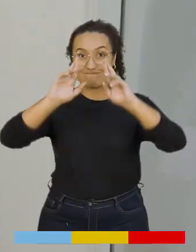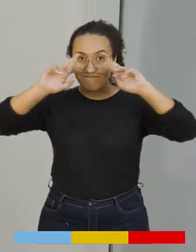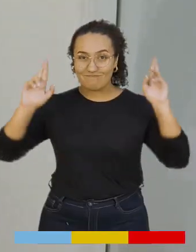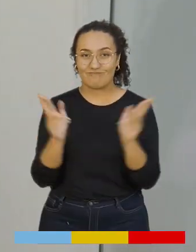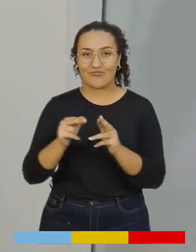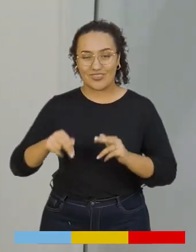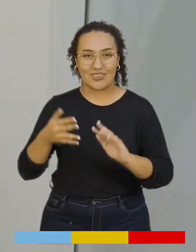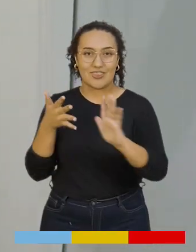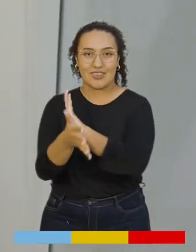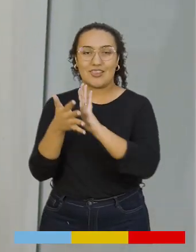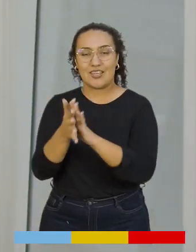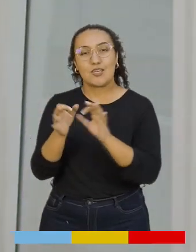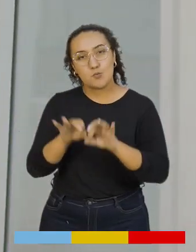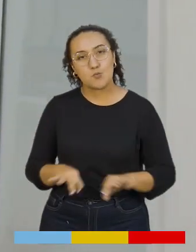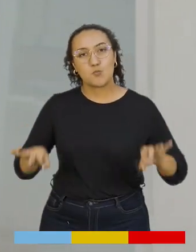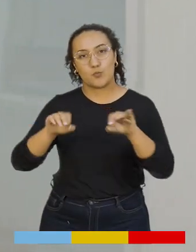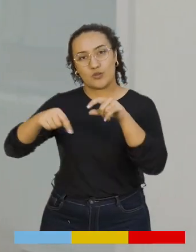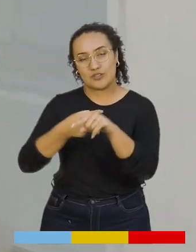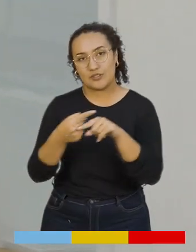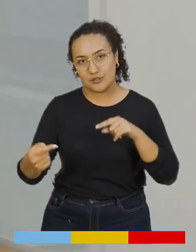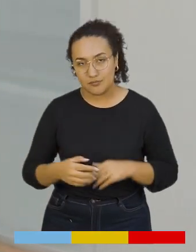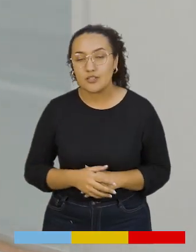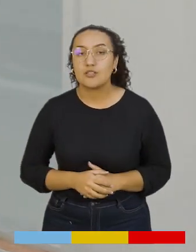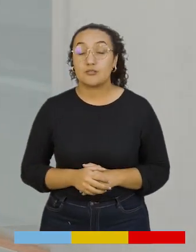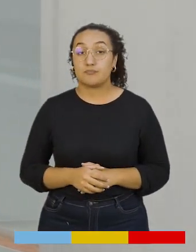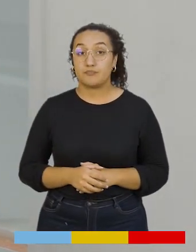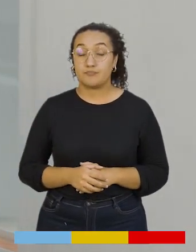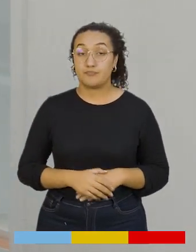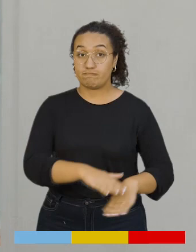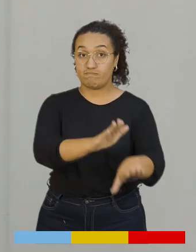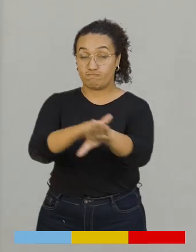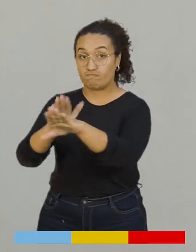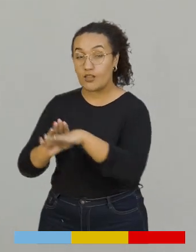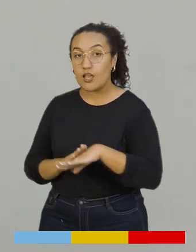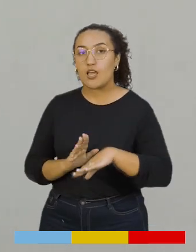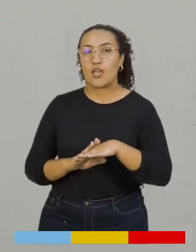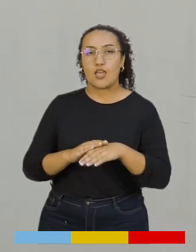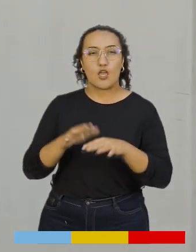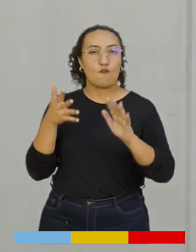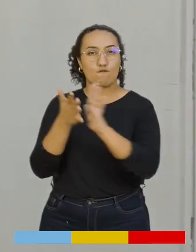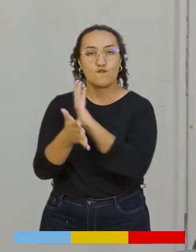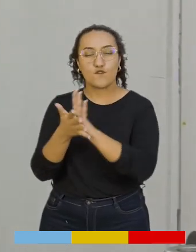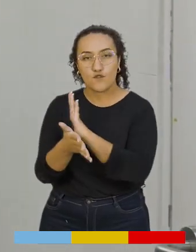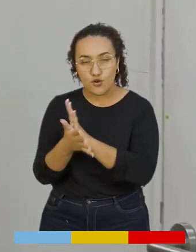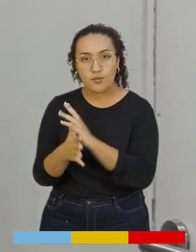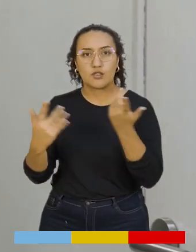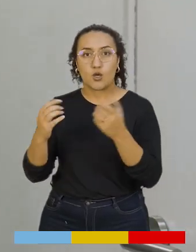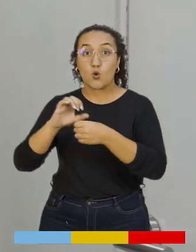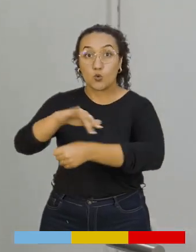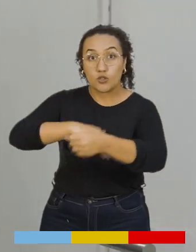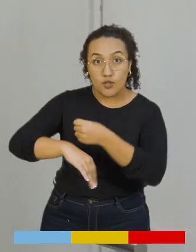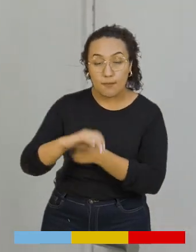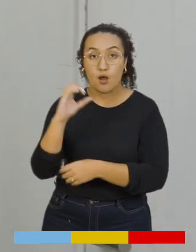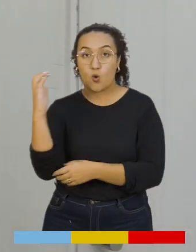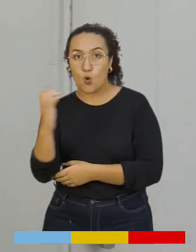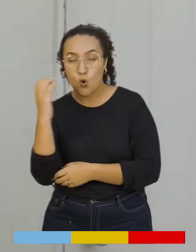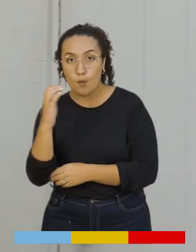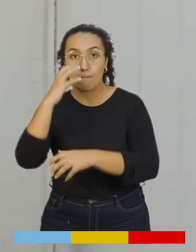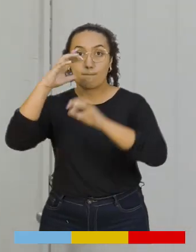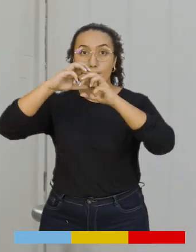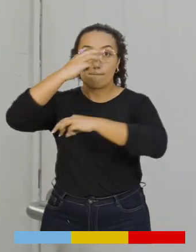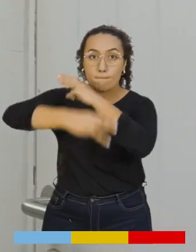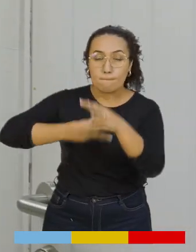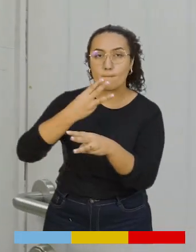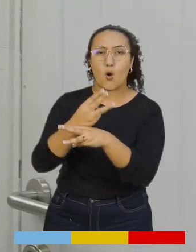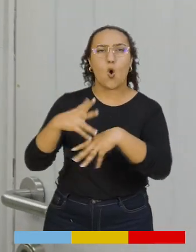Este fue el resumen de las noticias más importantes de la semana. Recuerden que toda la información de Cundinamarca, Colombia y el mundo, la encuentran